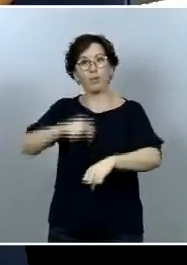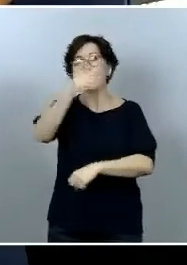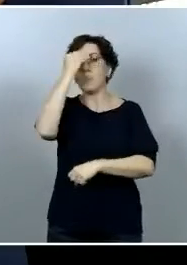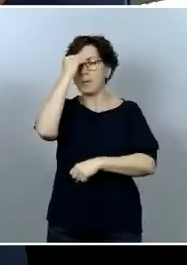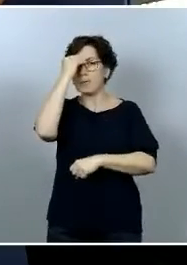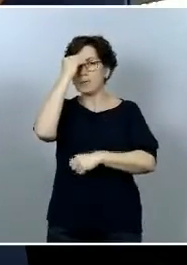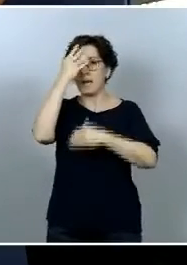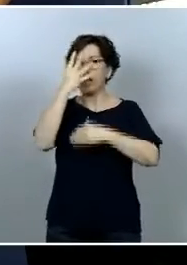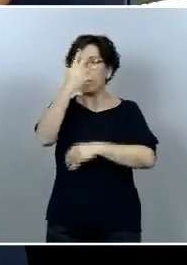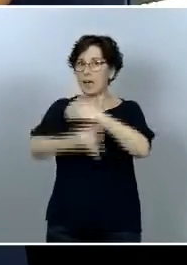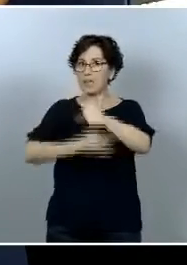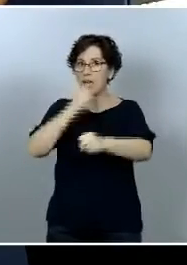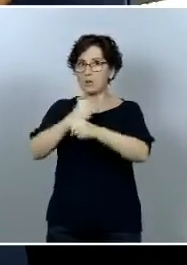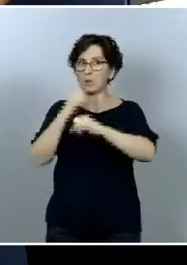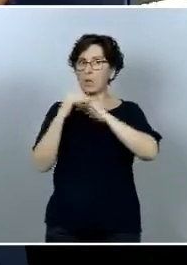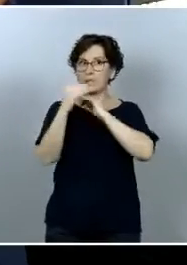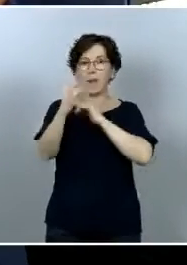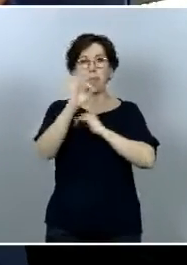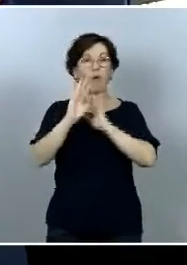diaria gracias